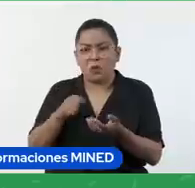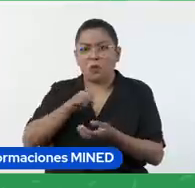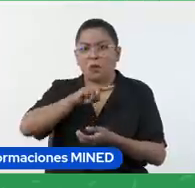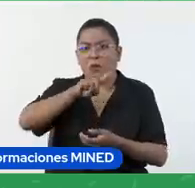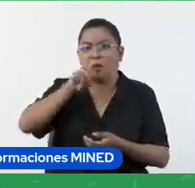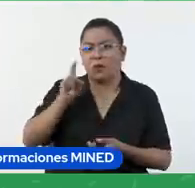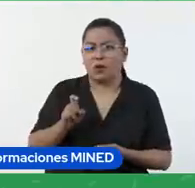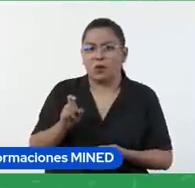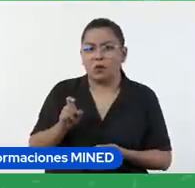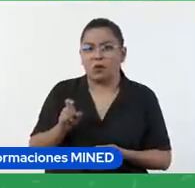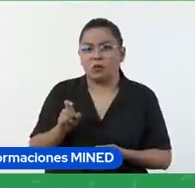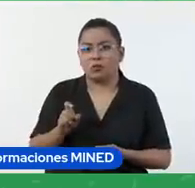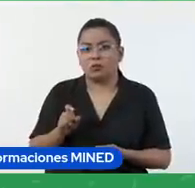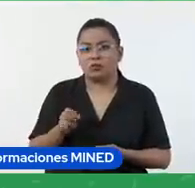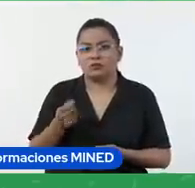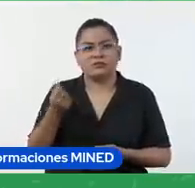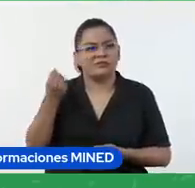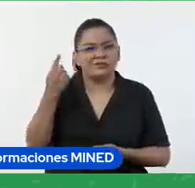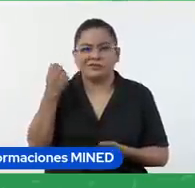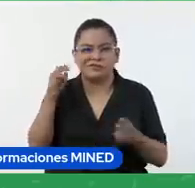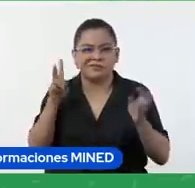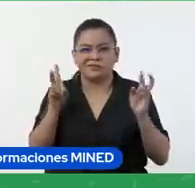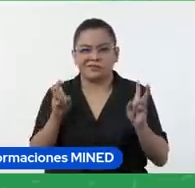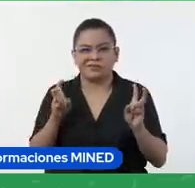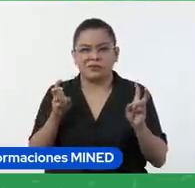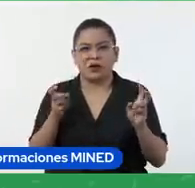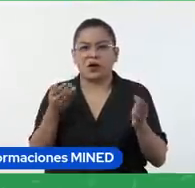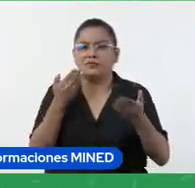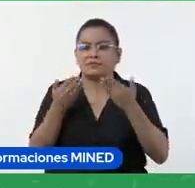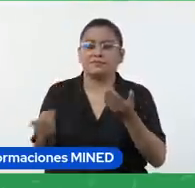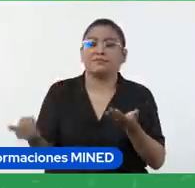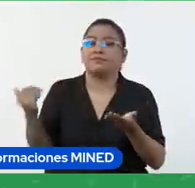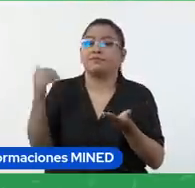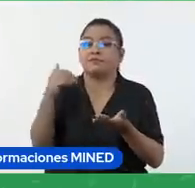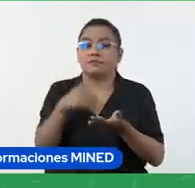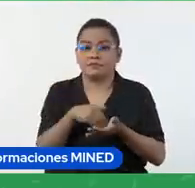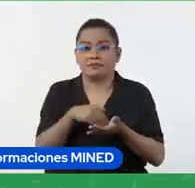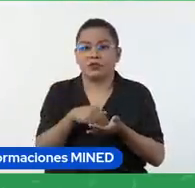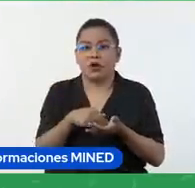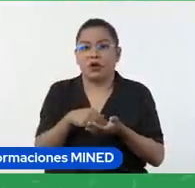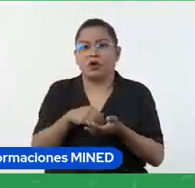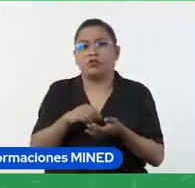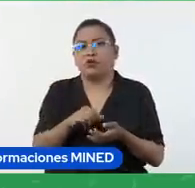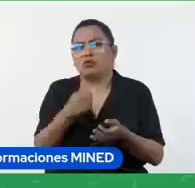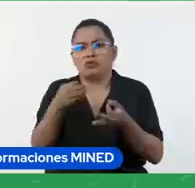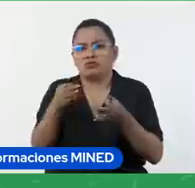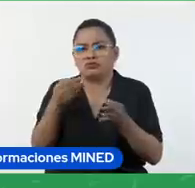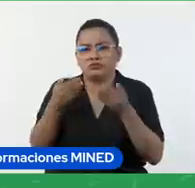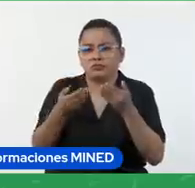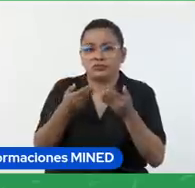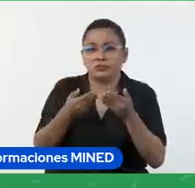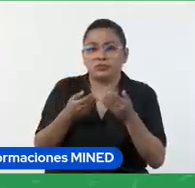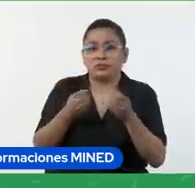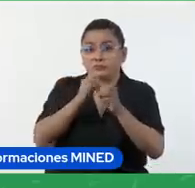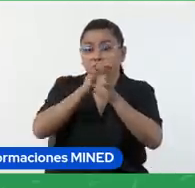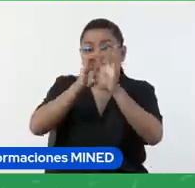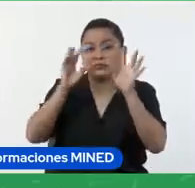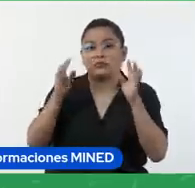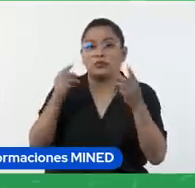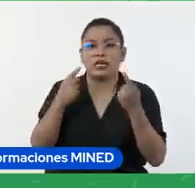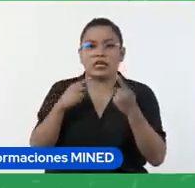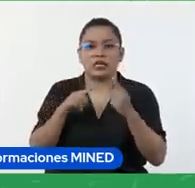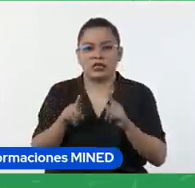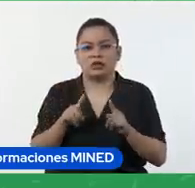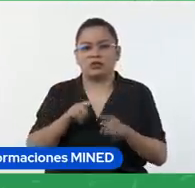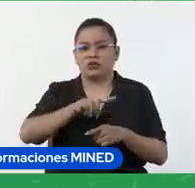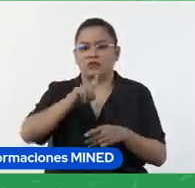veo que no están comprendiendo el contenido, puedo volver a explicar, explicarlo de otra manera, pero tal vez es una pregunta que